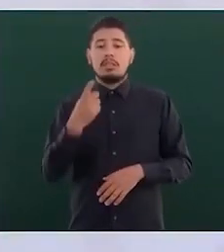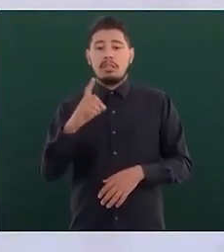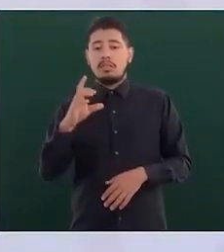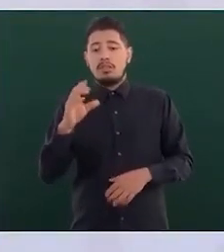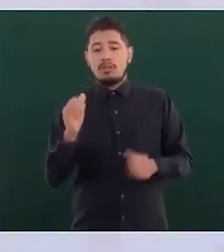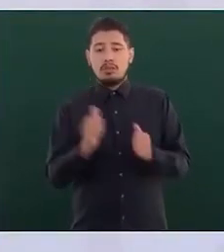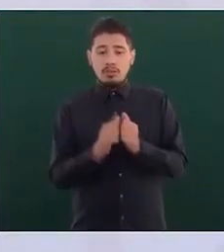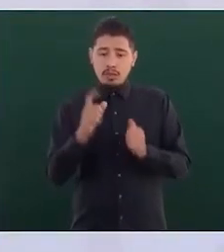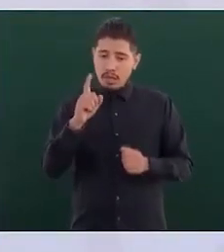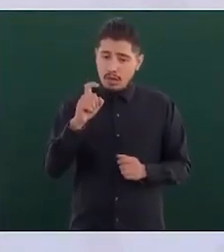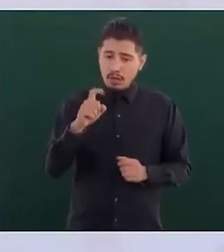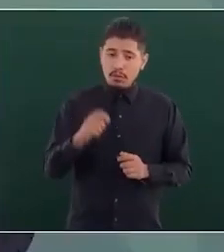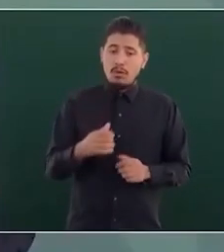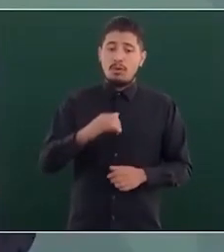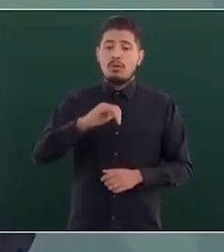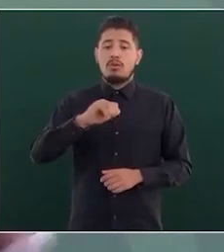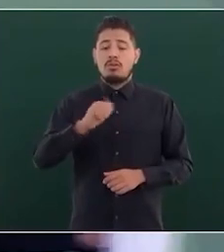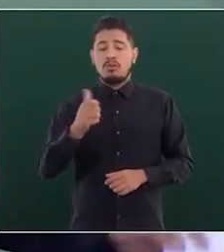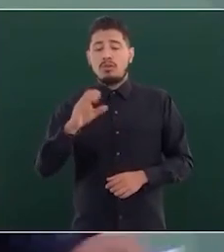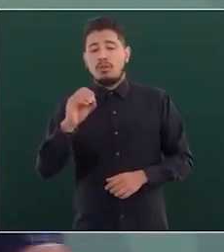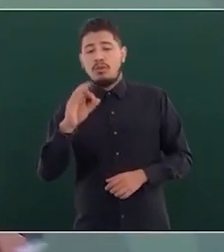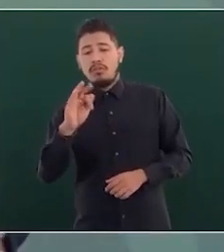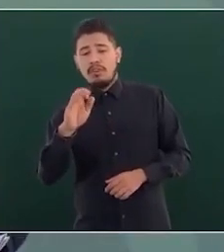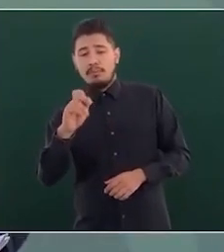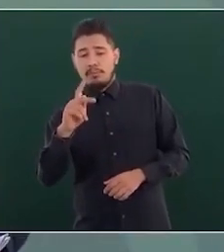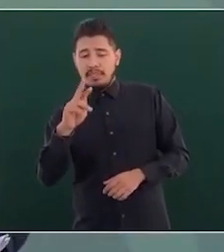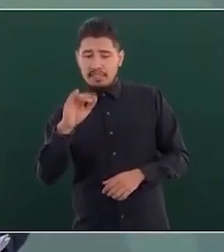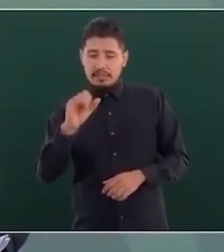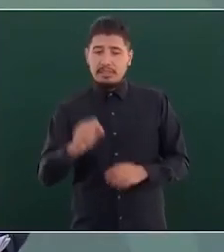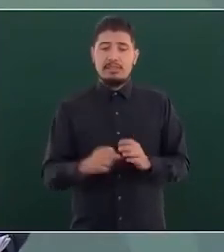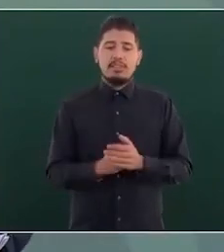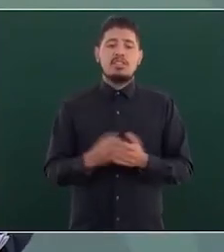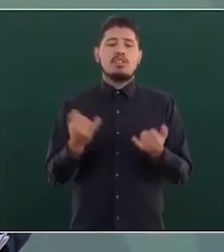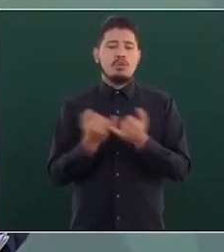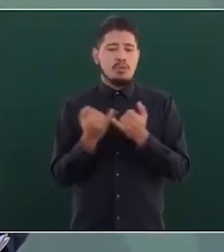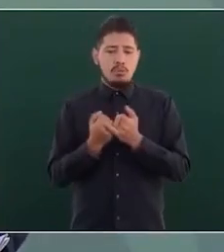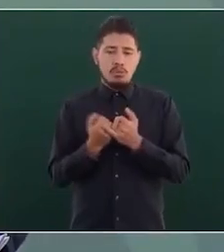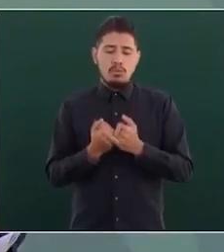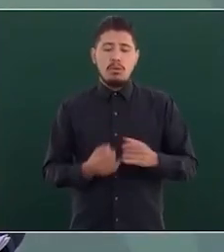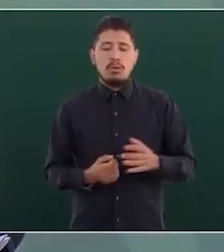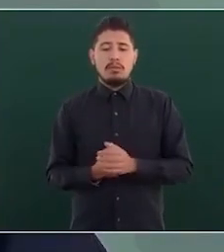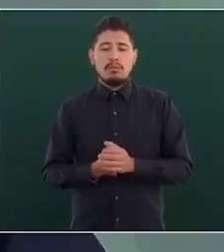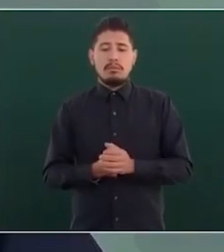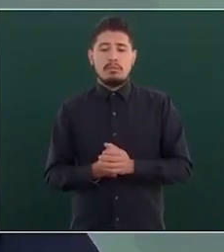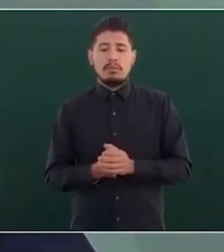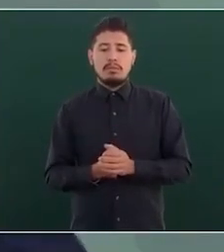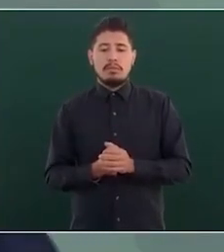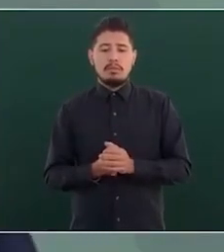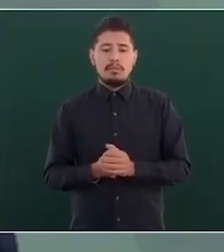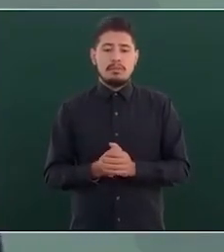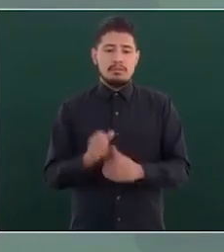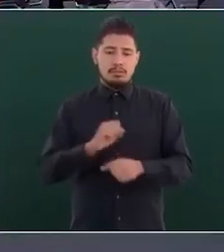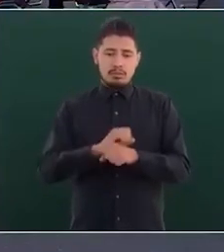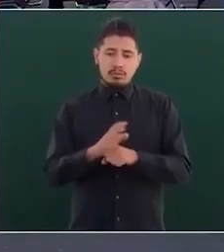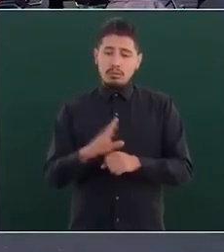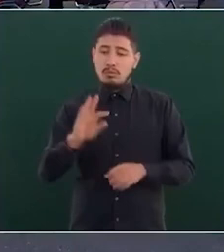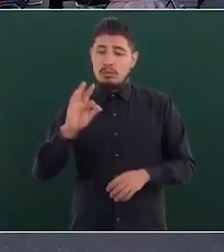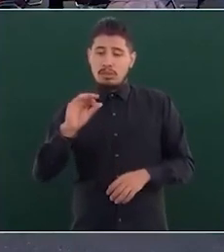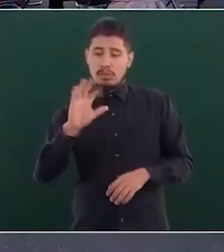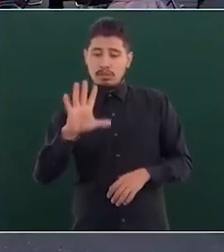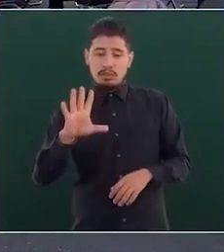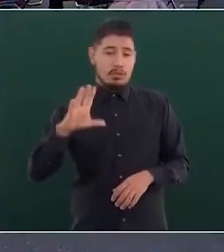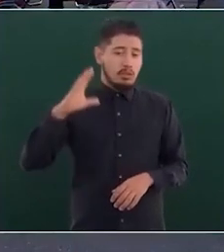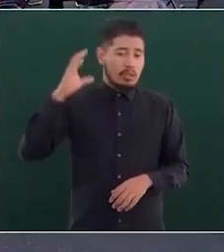la Conagua y otro de la Cofepris funcionó de manera emergente durante la emergencia de COVID creo que son 45